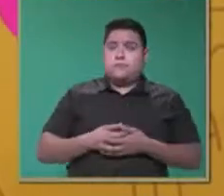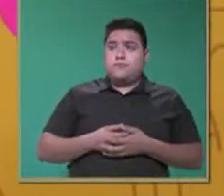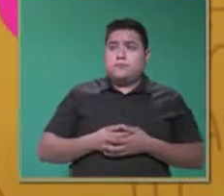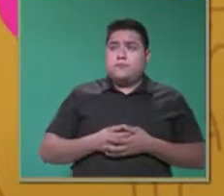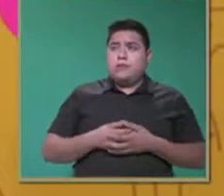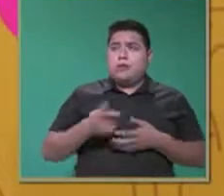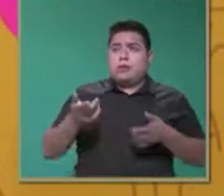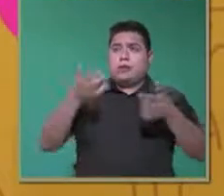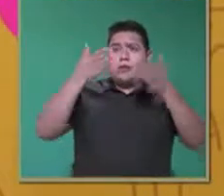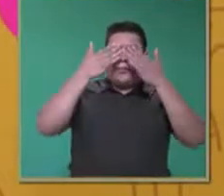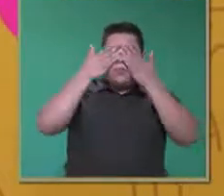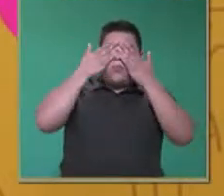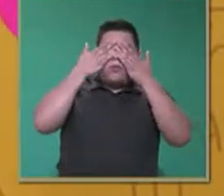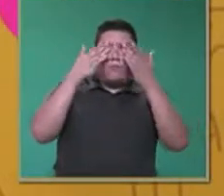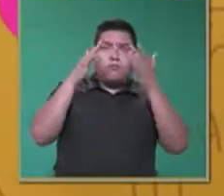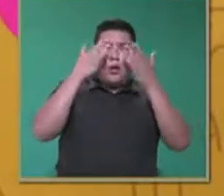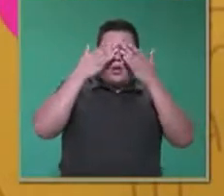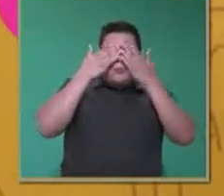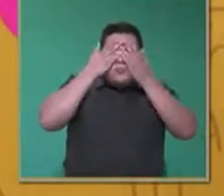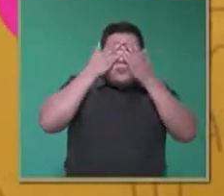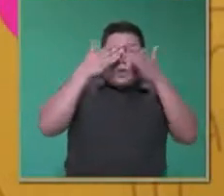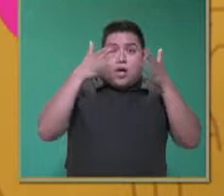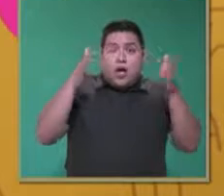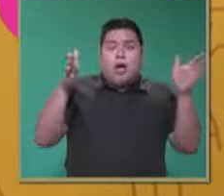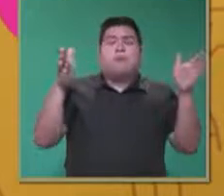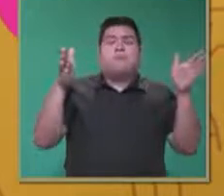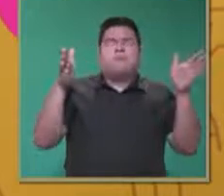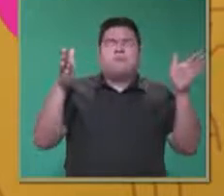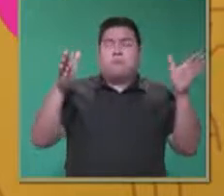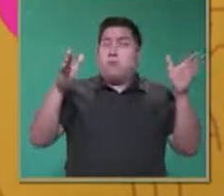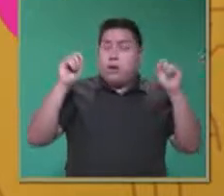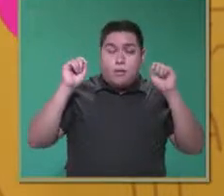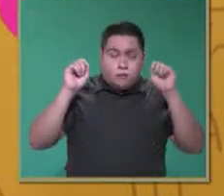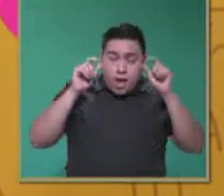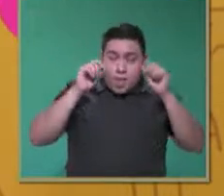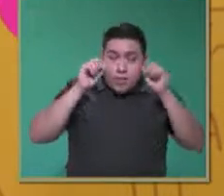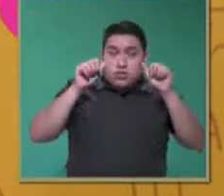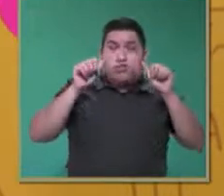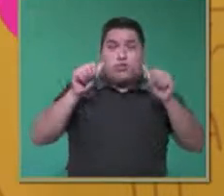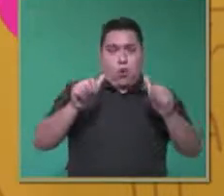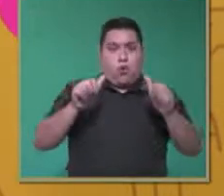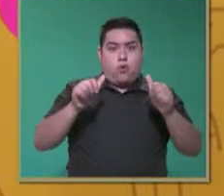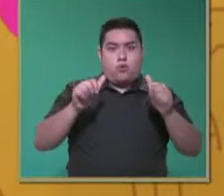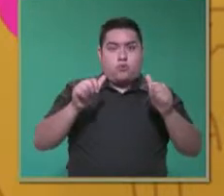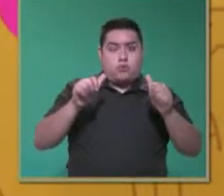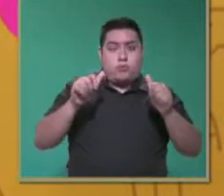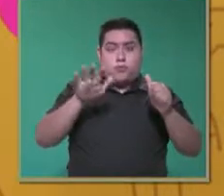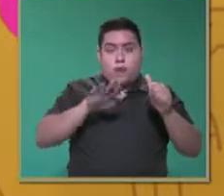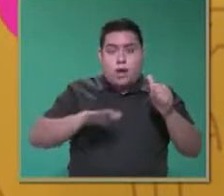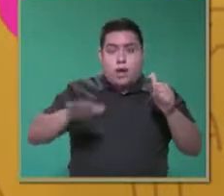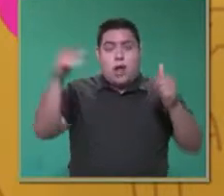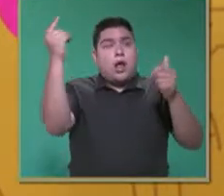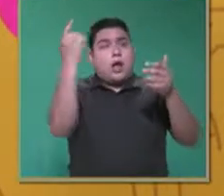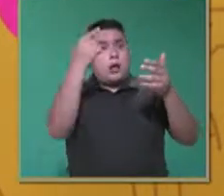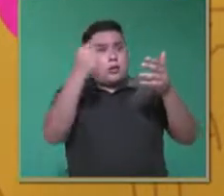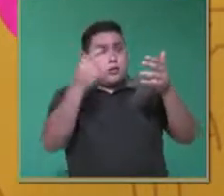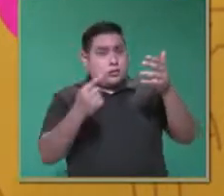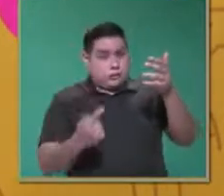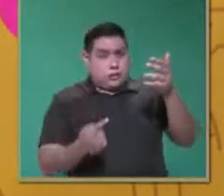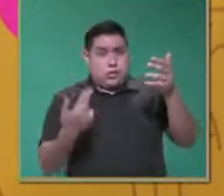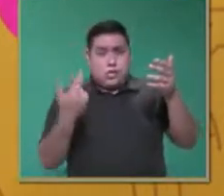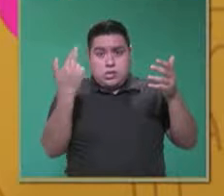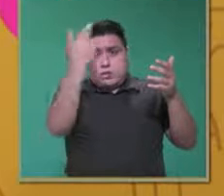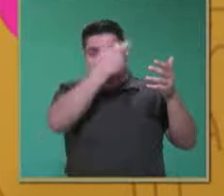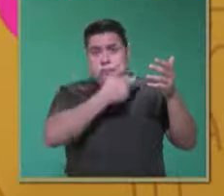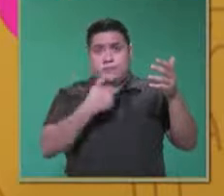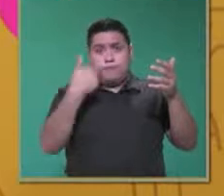ojos, de abrir nuestra alma para estar a la expectativa de esas características o